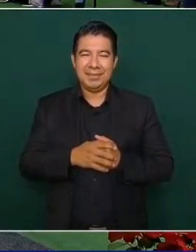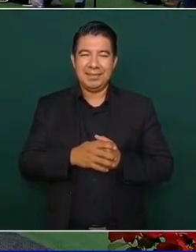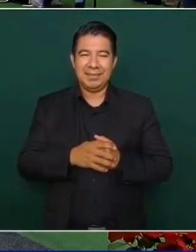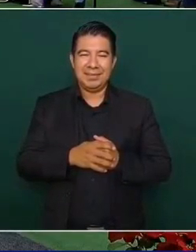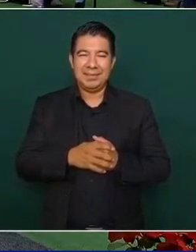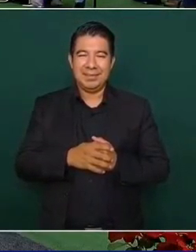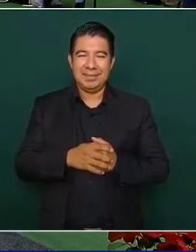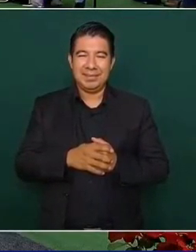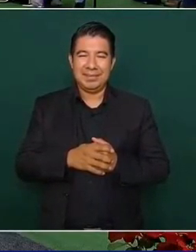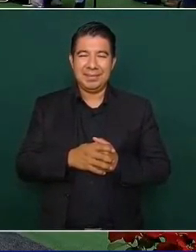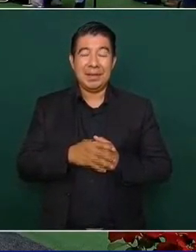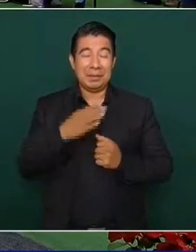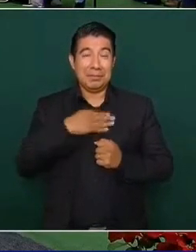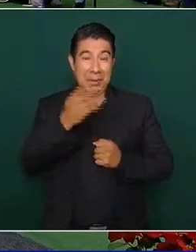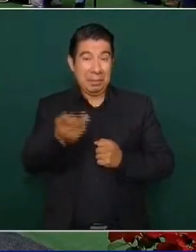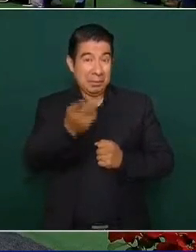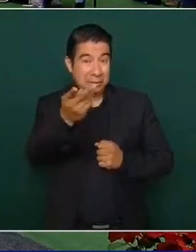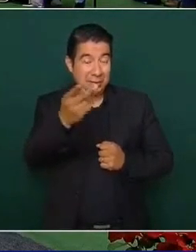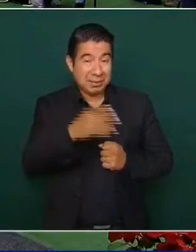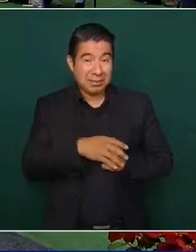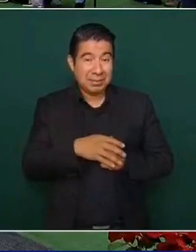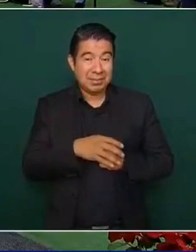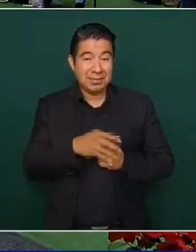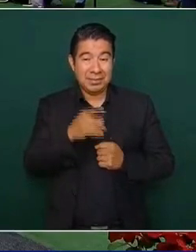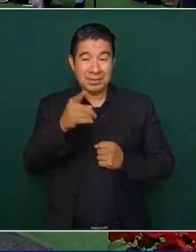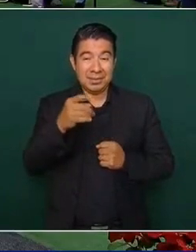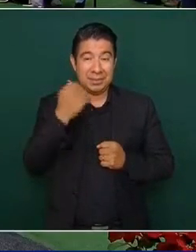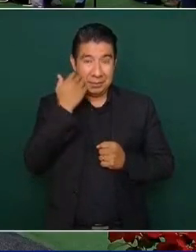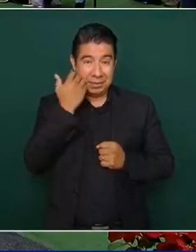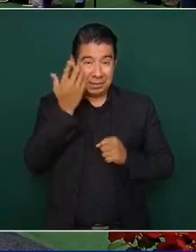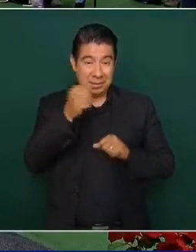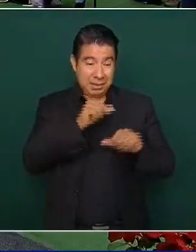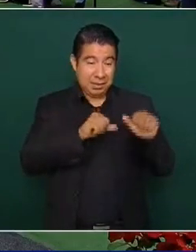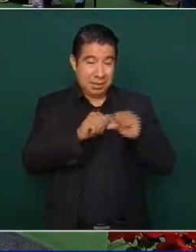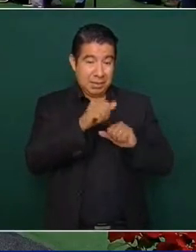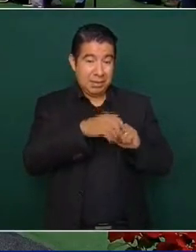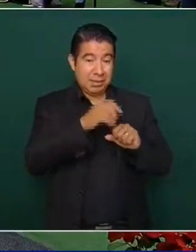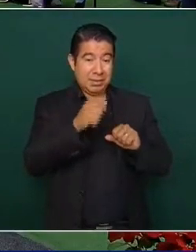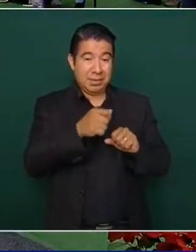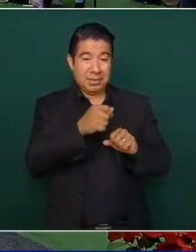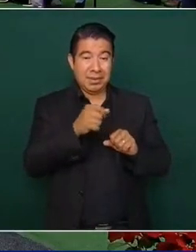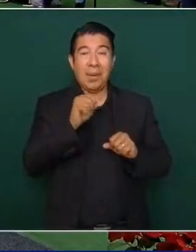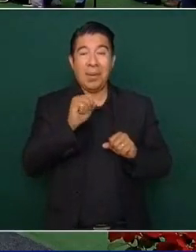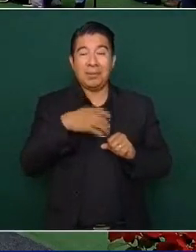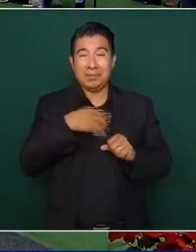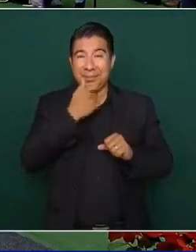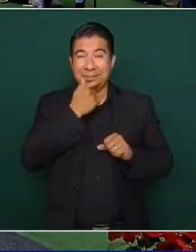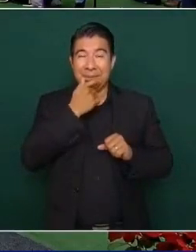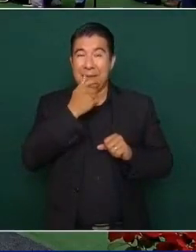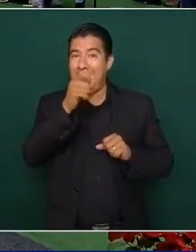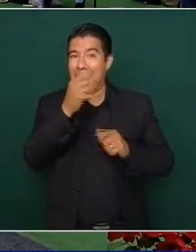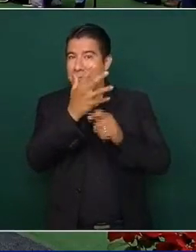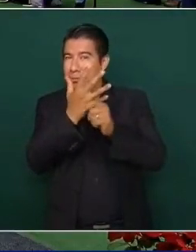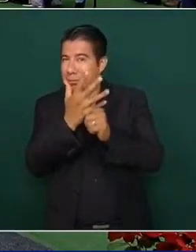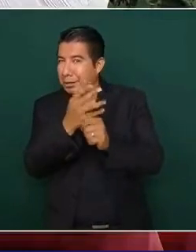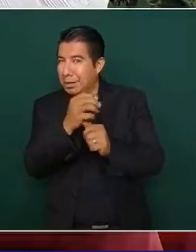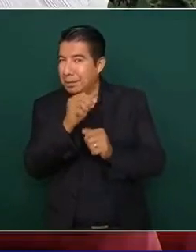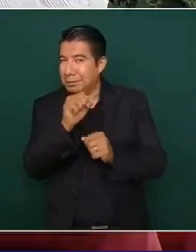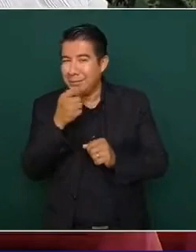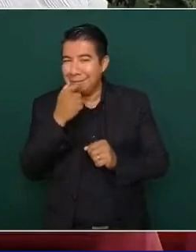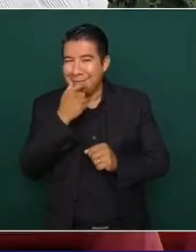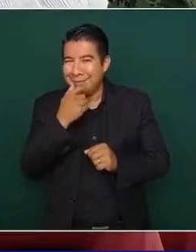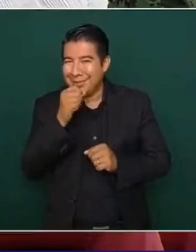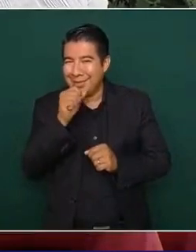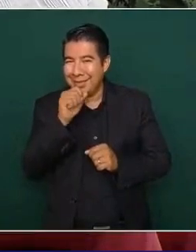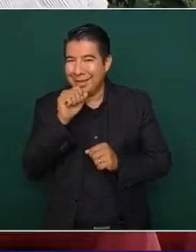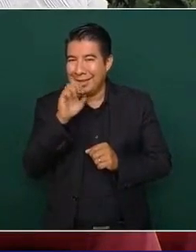Le estoy preguntando, ¿le gustaría entregarle el estafeta o con esa risa me está diciendo que sí? Pues no, siempre me